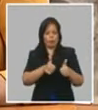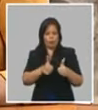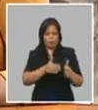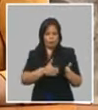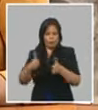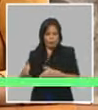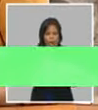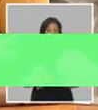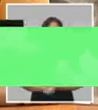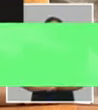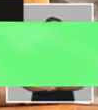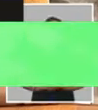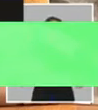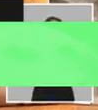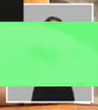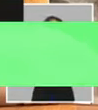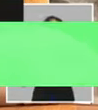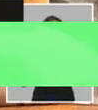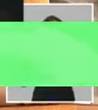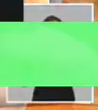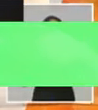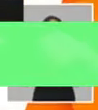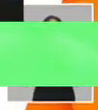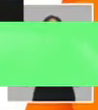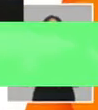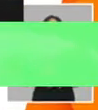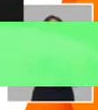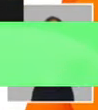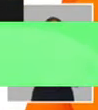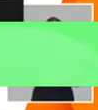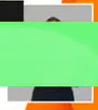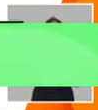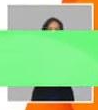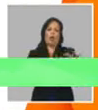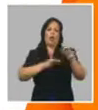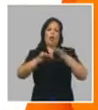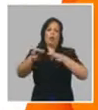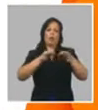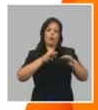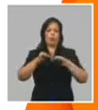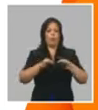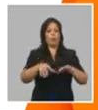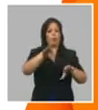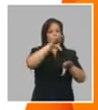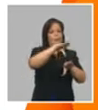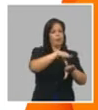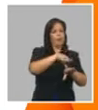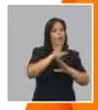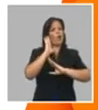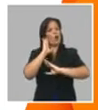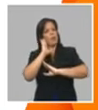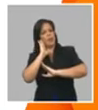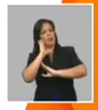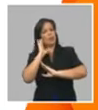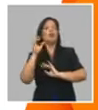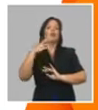recreación, Randy, reinicia la prestación de servicios en las instalaciones del sistema de alojamiento nuestro con